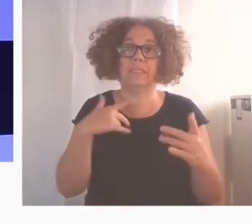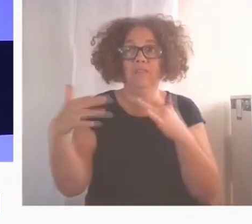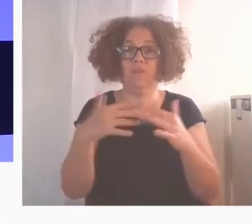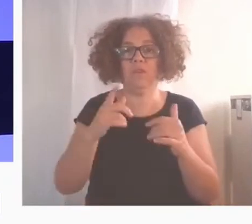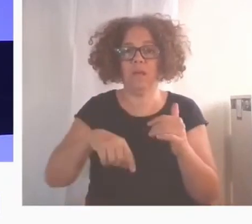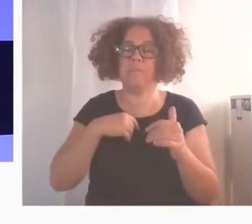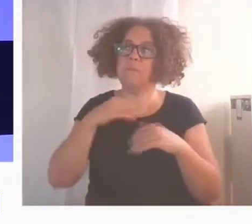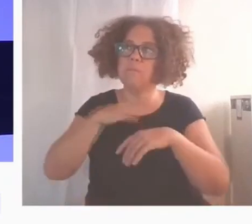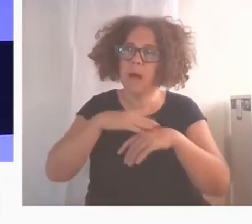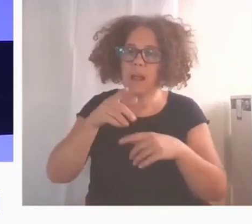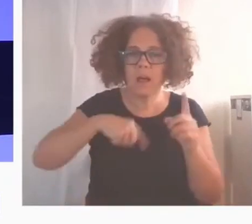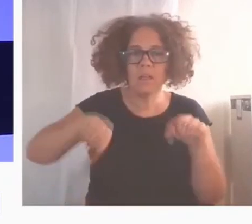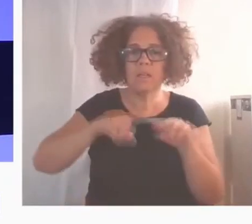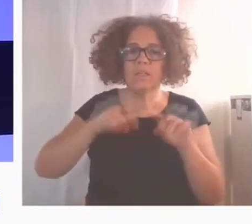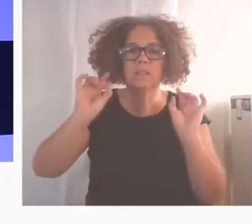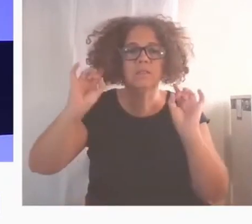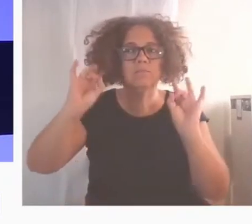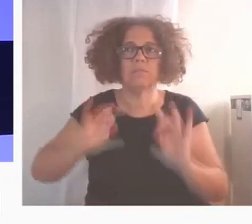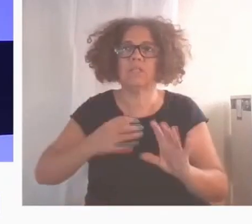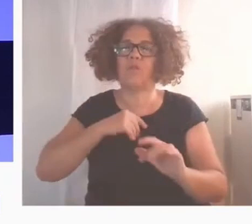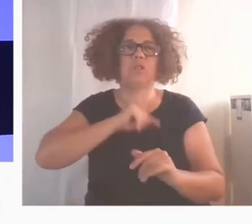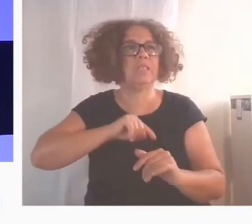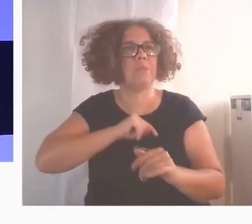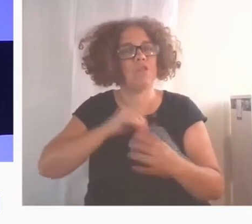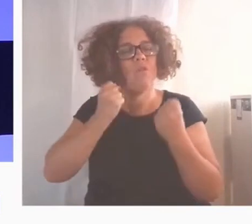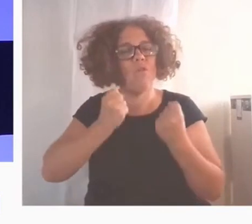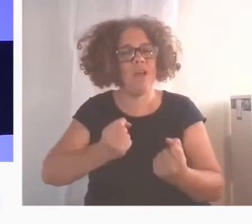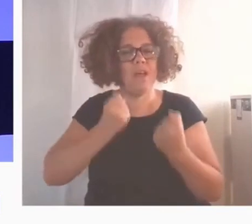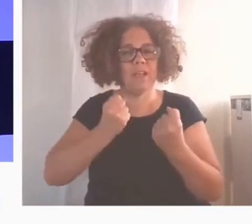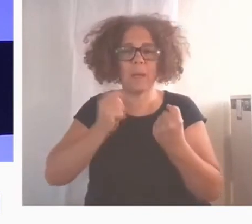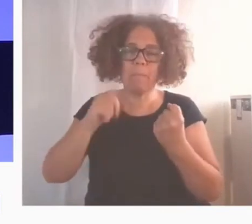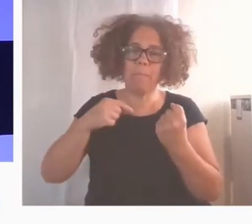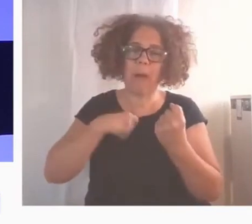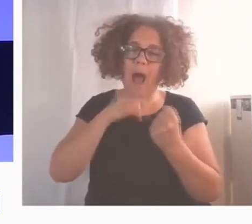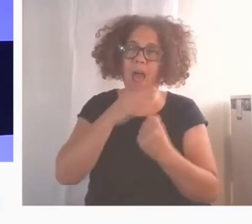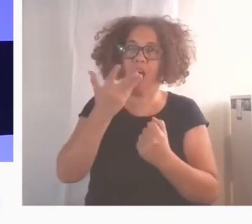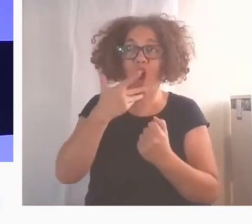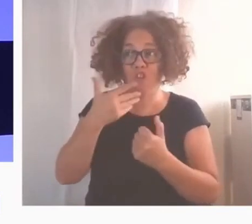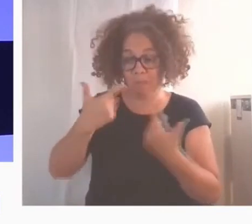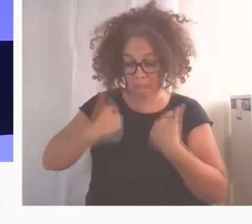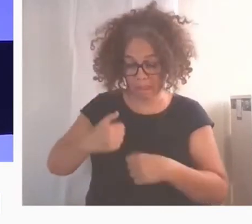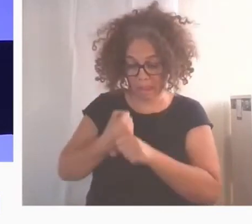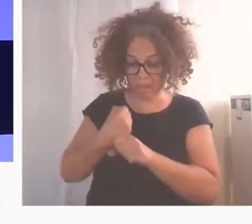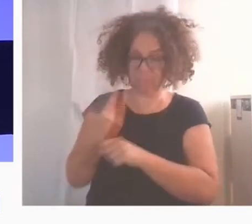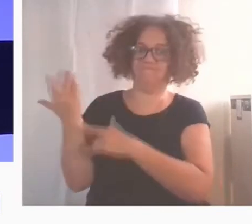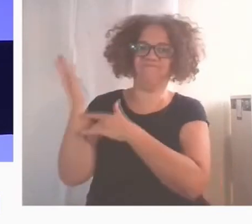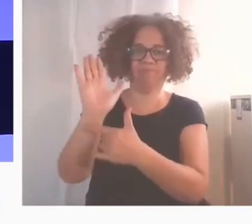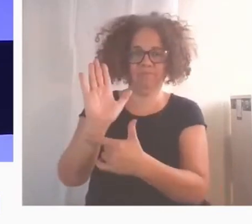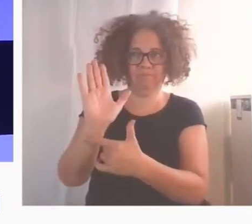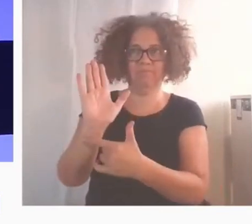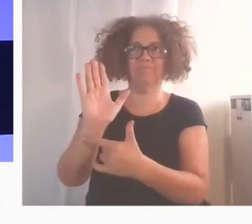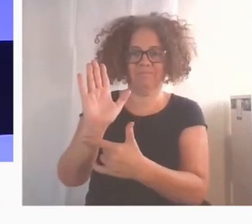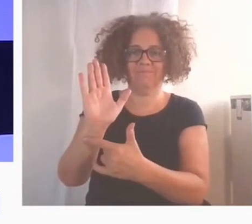todo el sentimiento para nosotros, para poder poderos dar a conocer un poco lo trabajo que estamos haciendo, que va muy bien